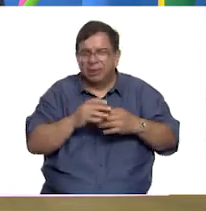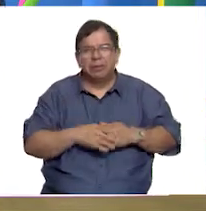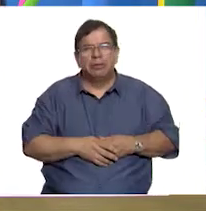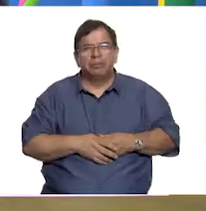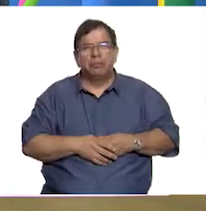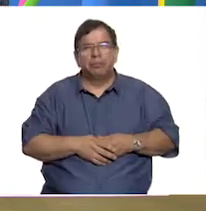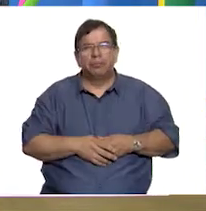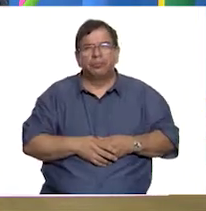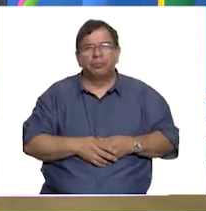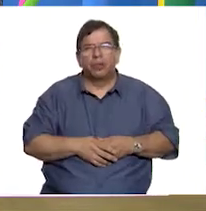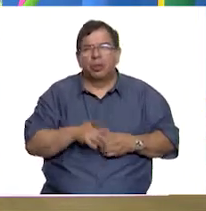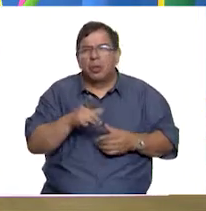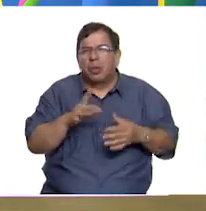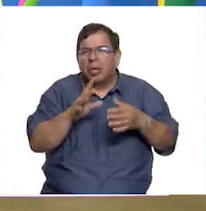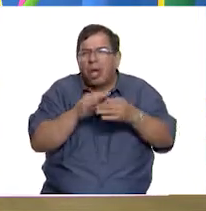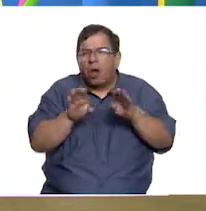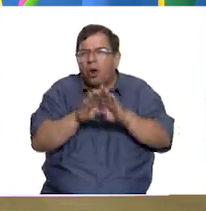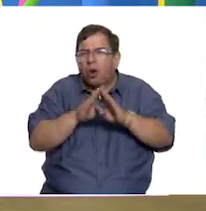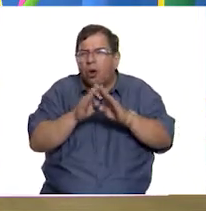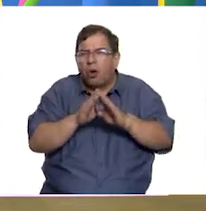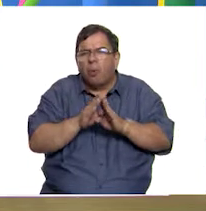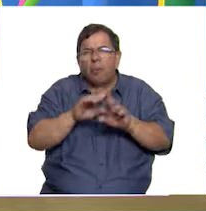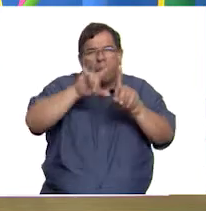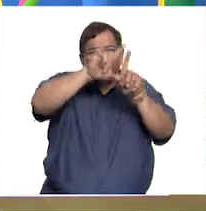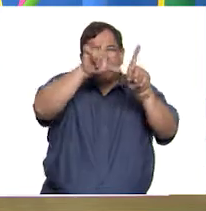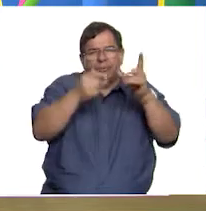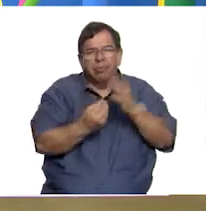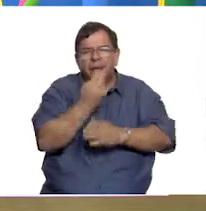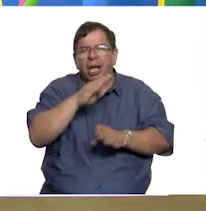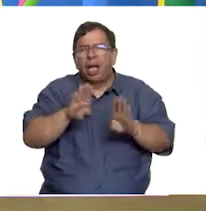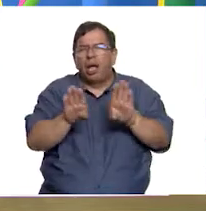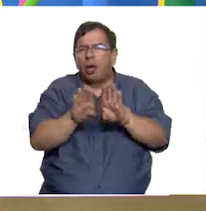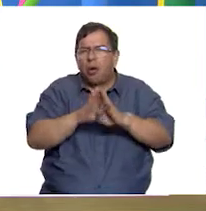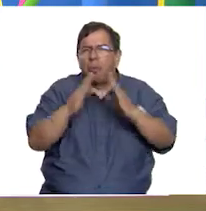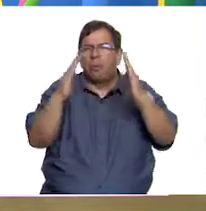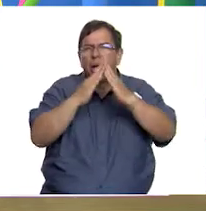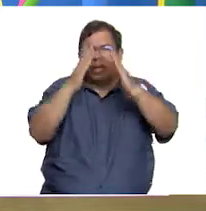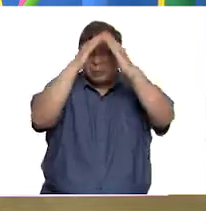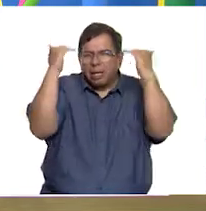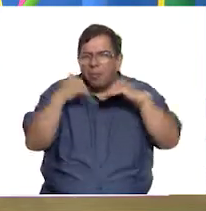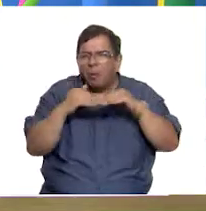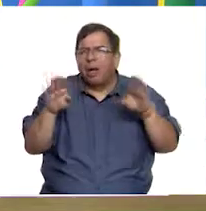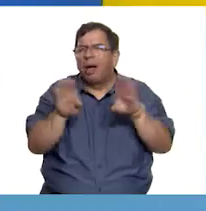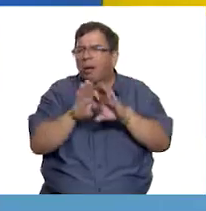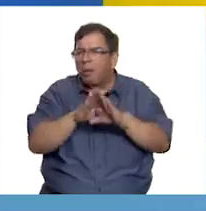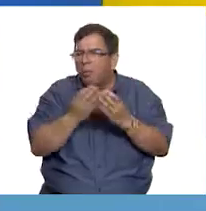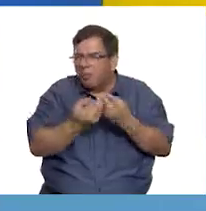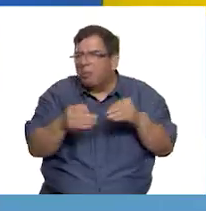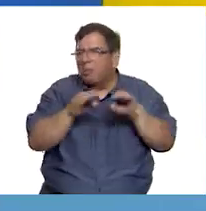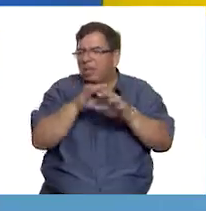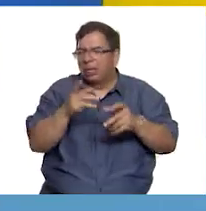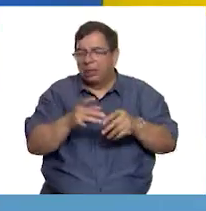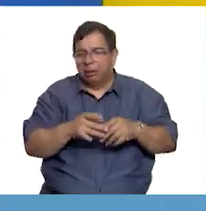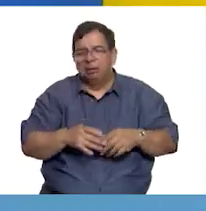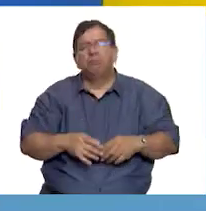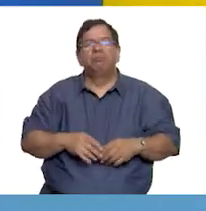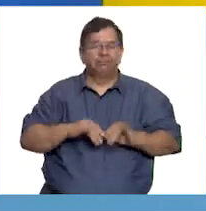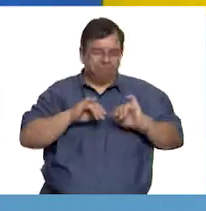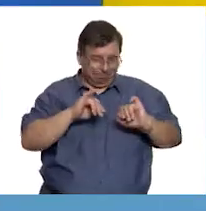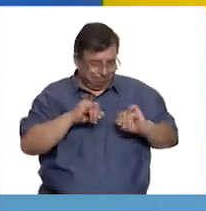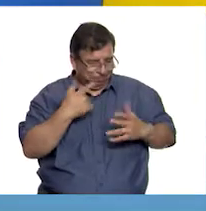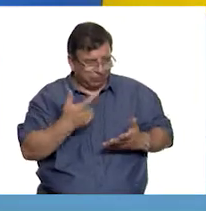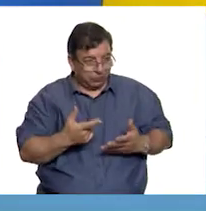Platíquenos más acerca de los conventos en la Nueva España. ¿Qué tan importantes fueron en esa época? Por supuesto.